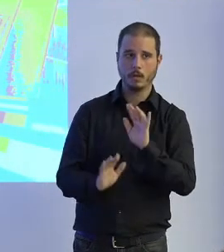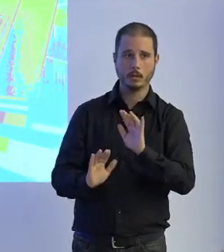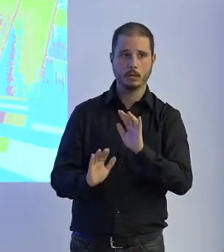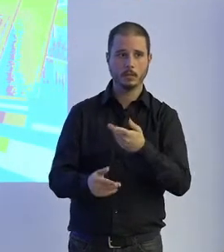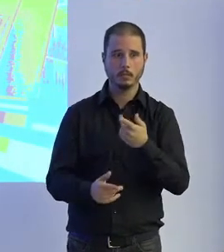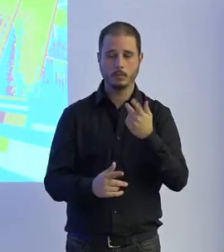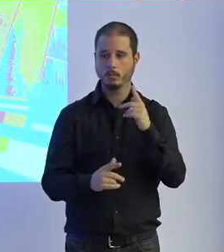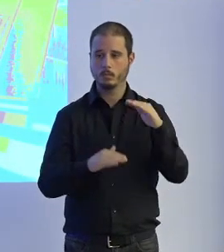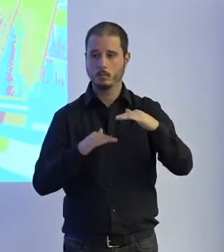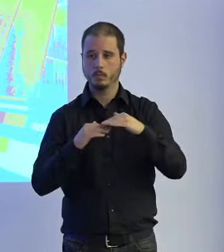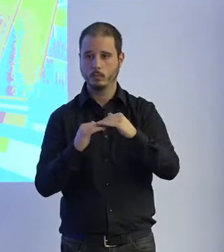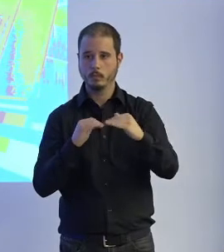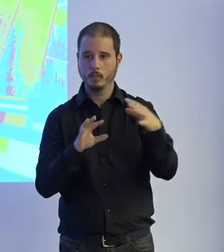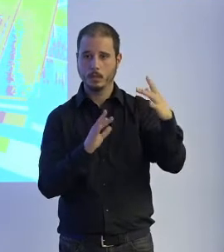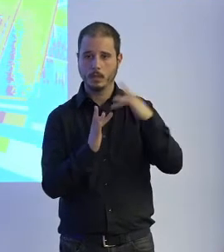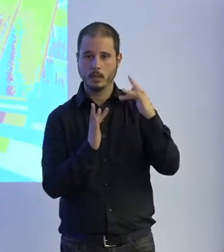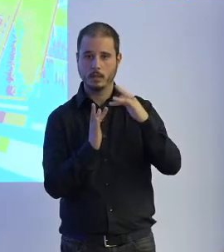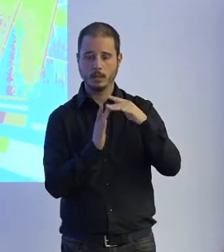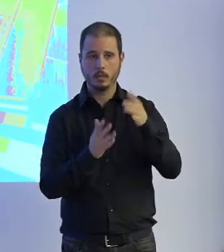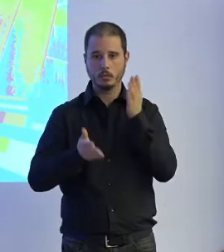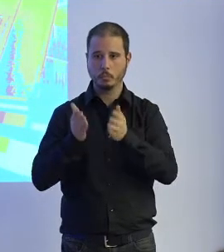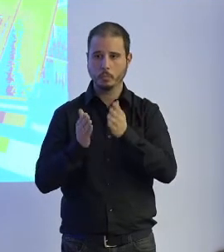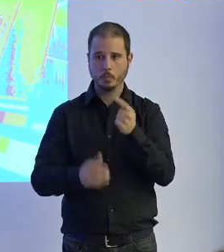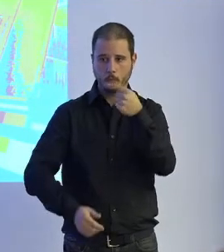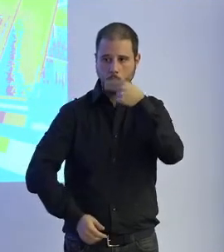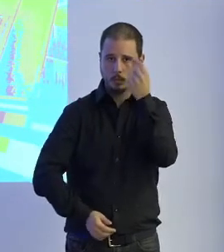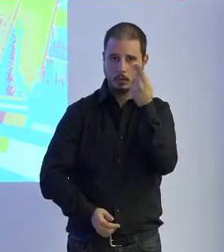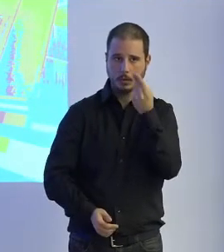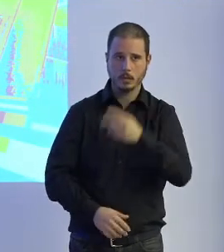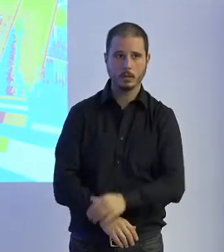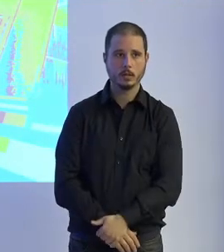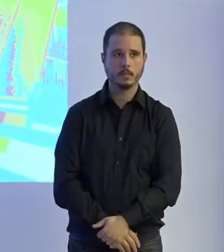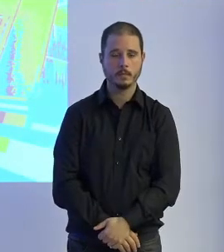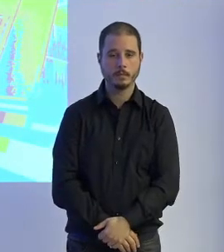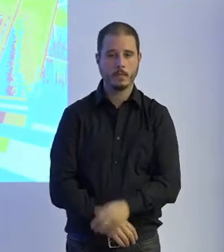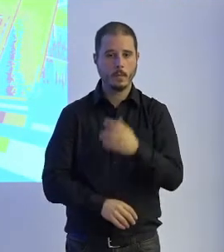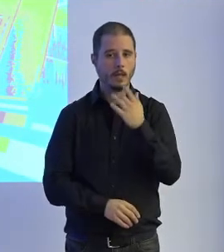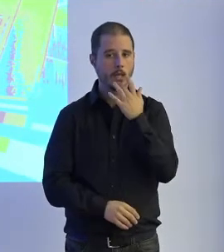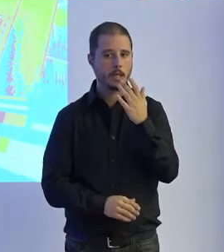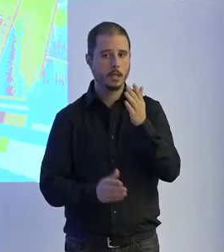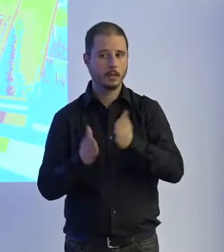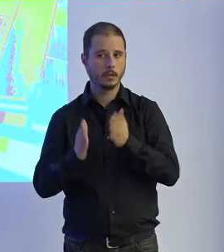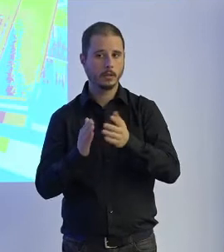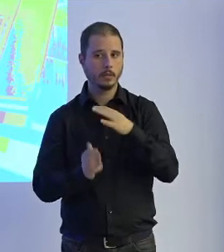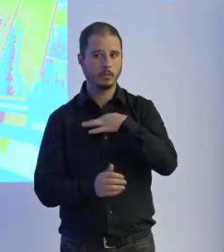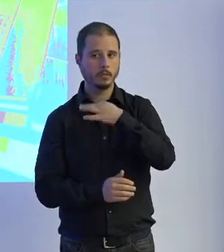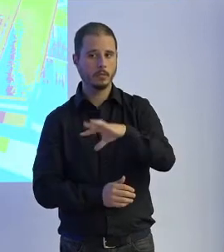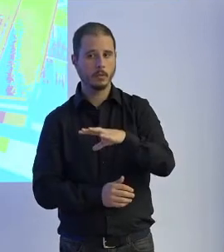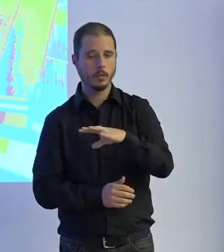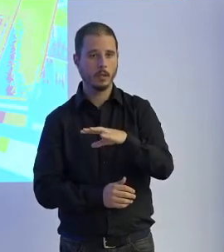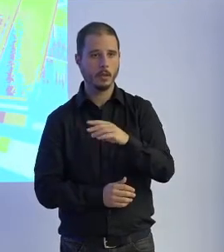dos con el robot? y fue muy interesante y luego decíamos bueno si el robot puede hacer